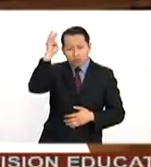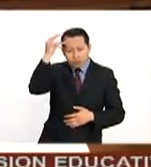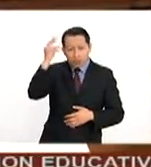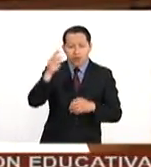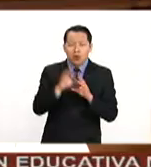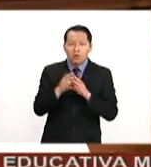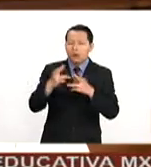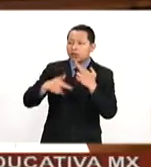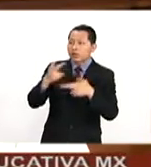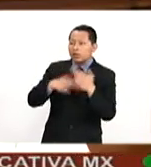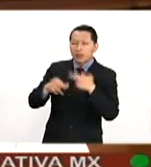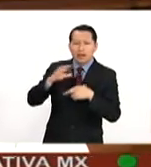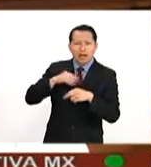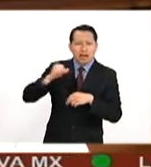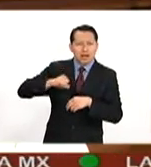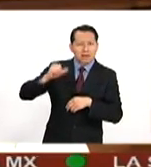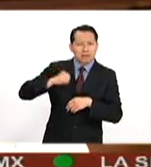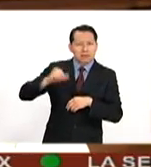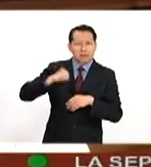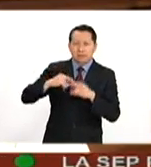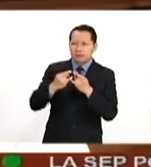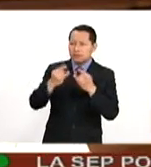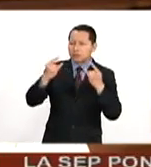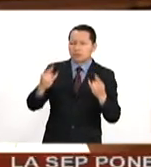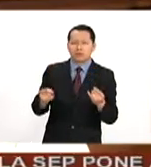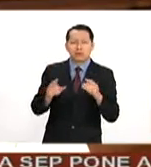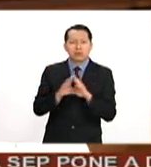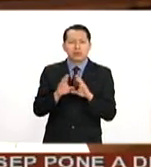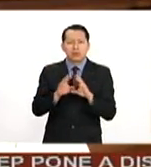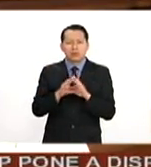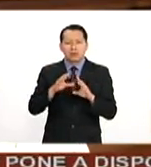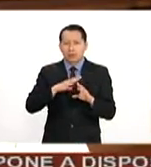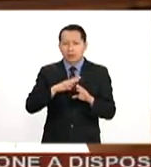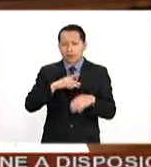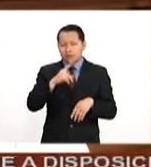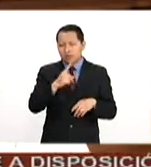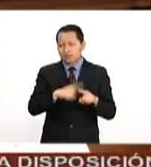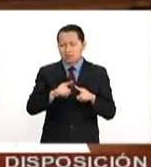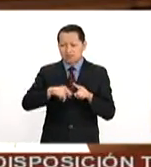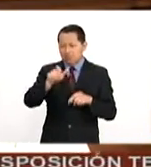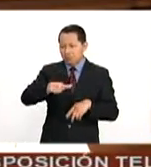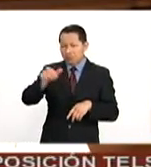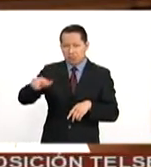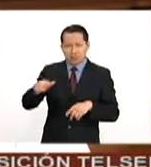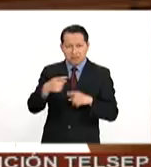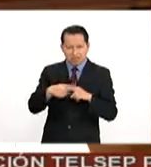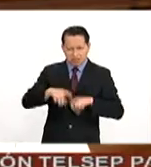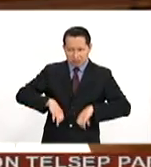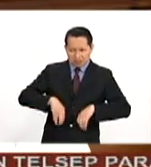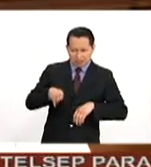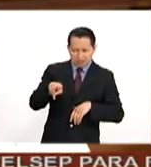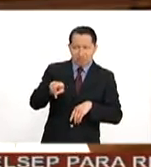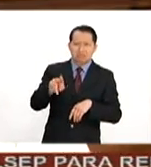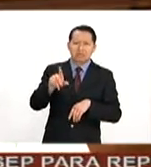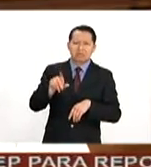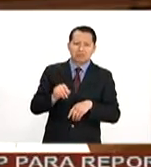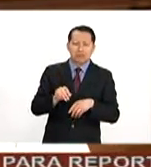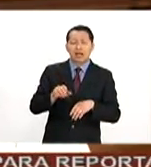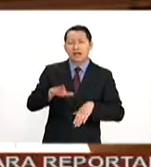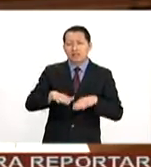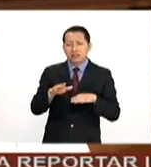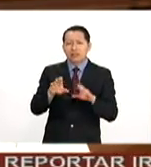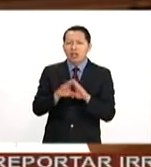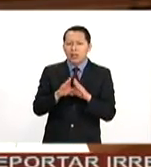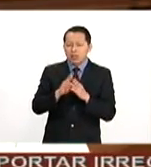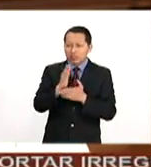regresando a las épocas más oscuras de nuestra historia, criminalizando a cualquiera que es diferente, poniéndonos contra los unos de los otros,